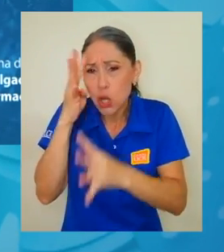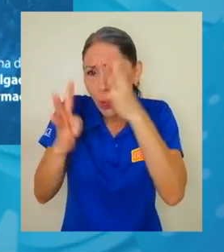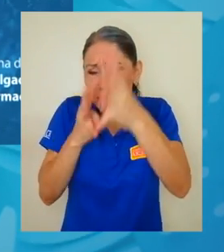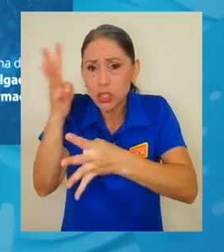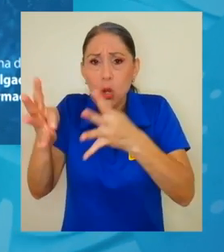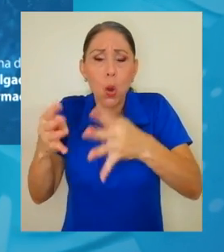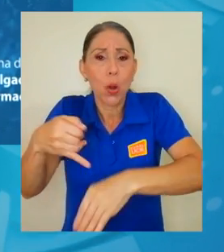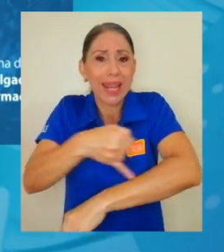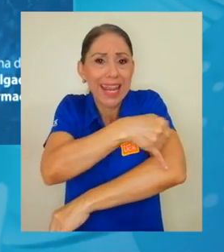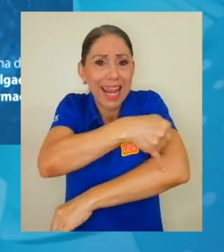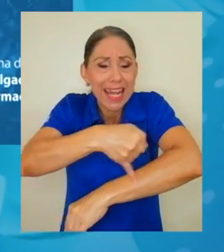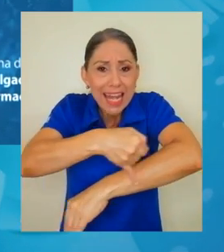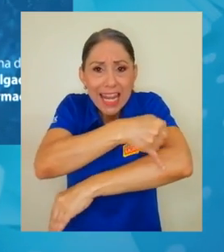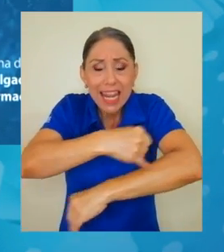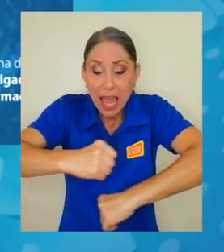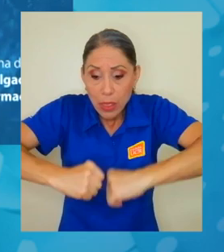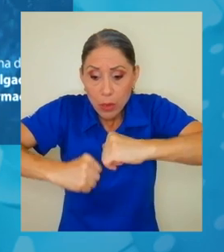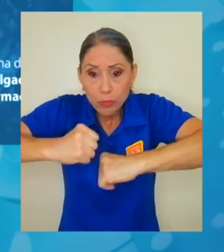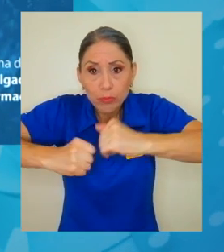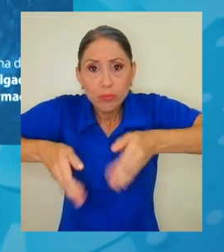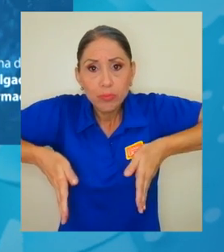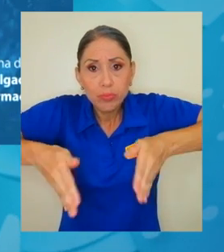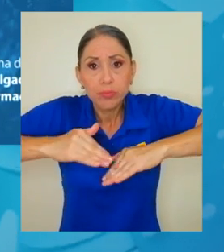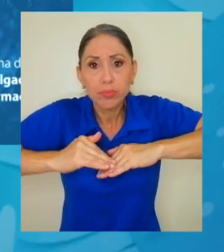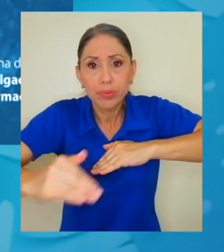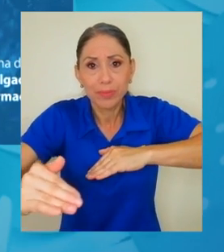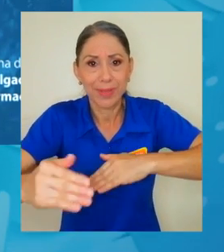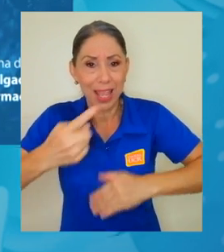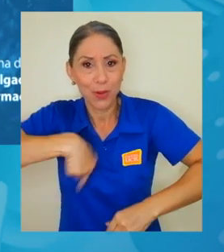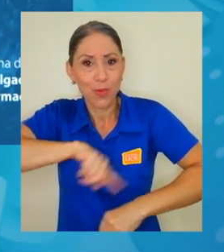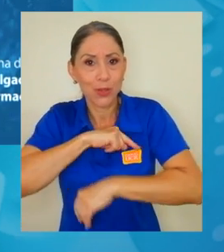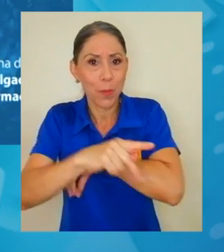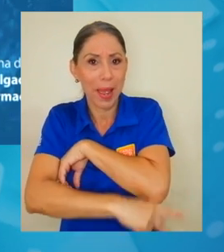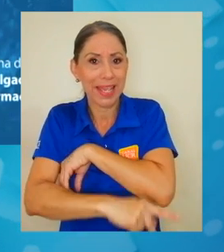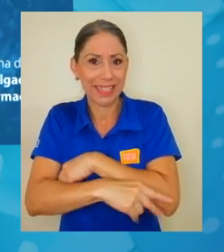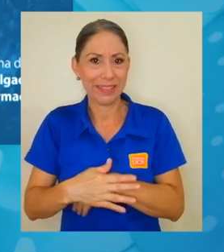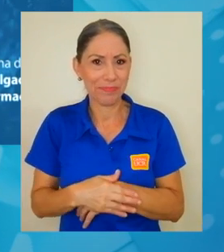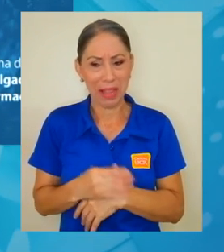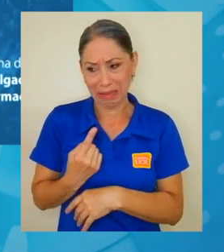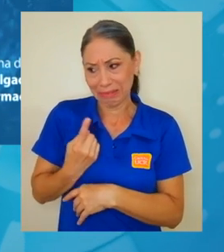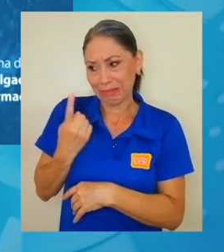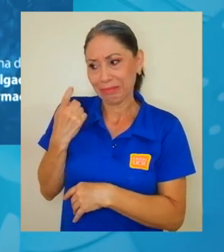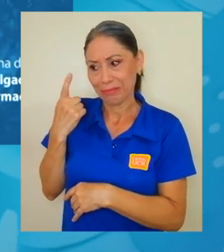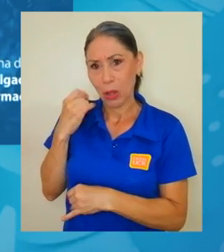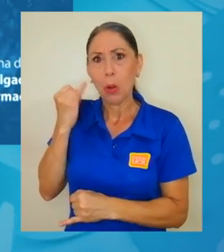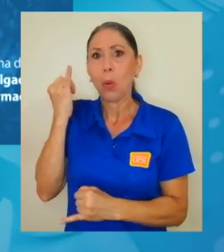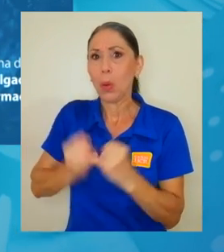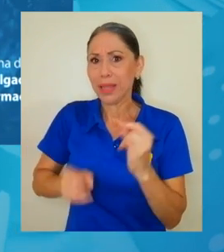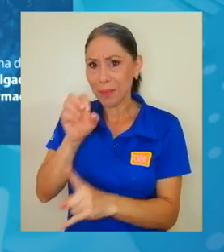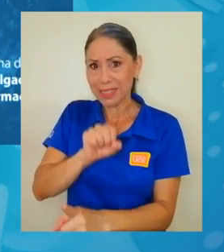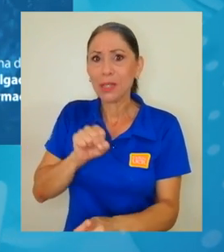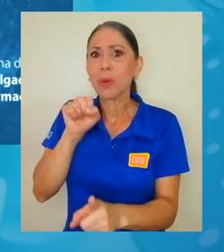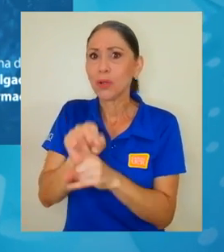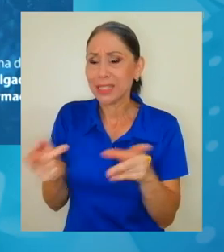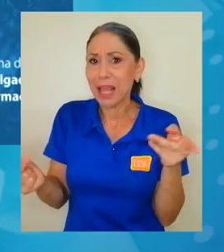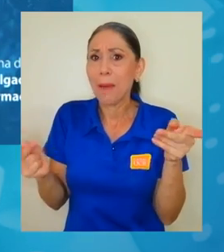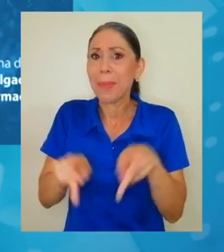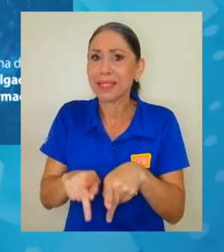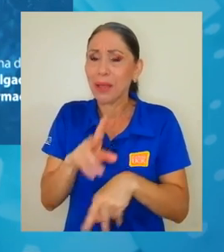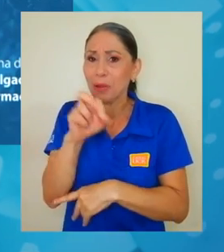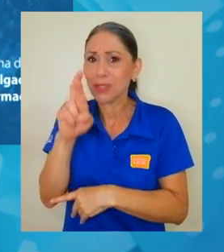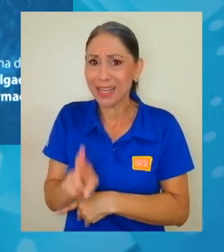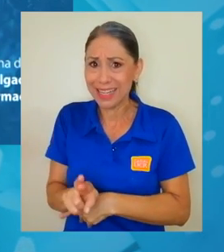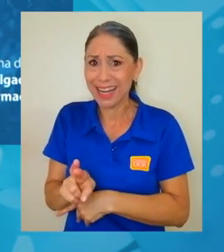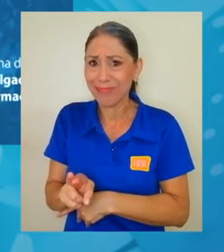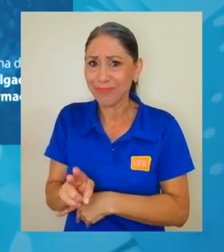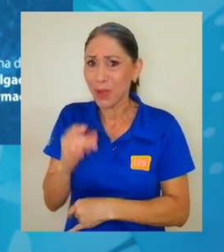ingeniería, la infraestructura en nuestro país. A raíz de los últimos acontecimientos en nuestro país, las últimas dos semanas